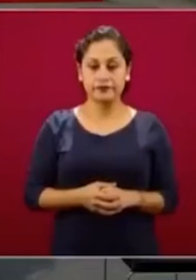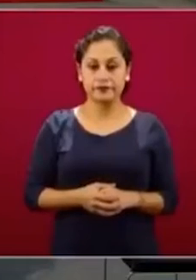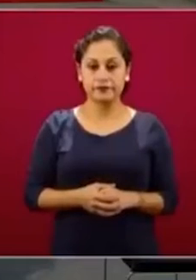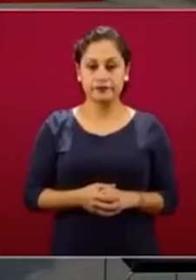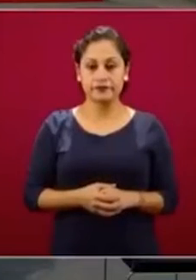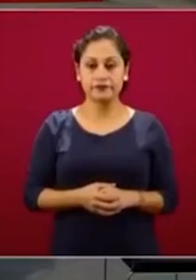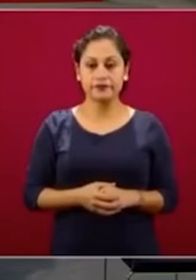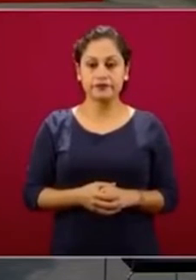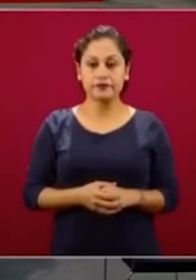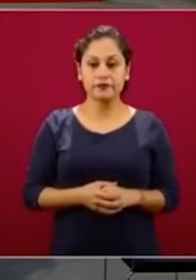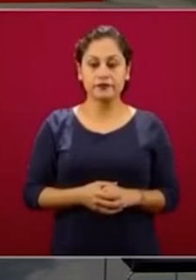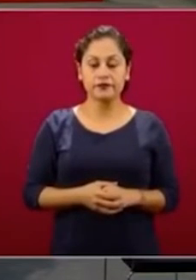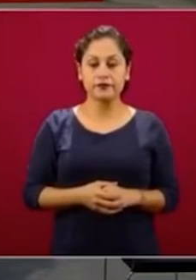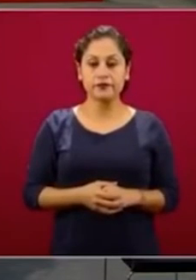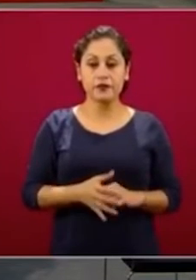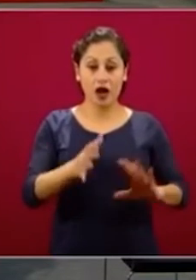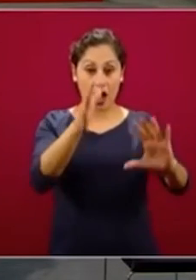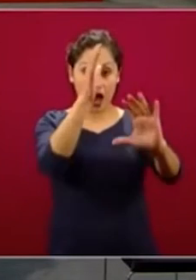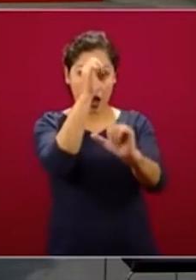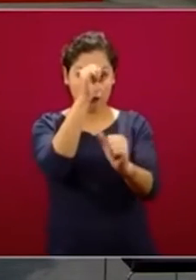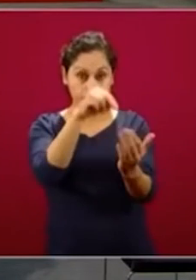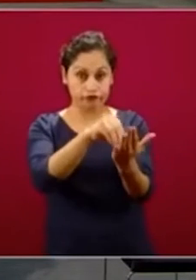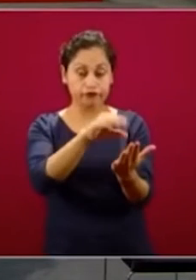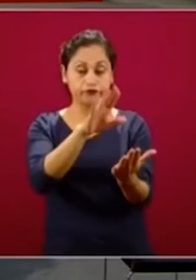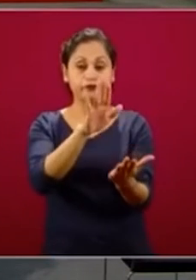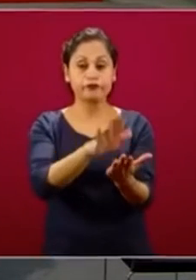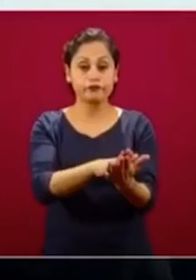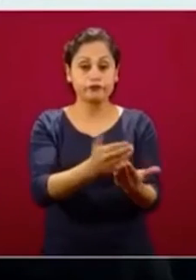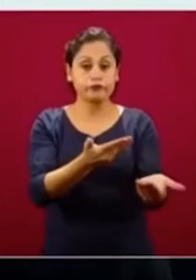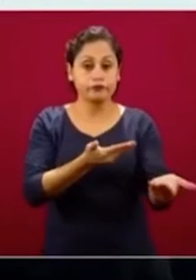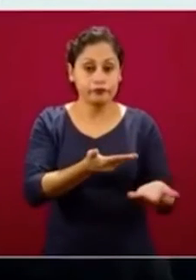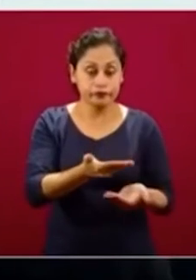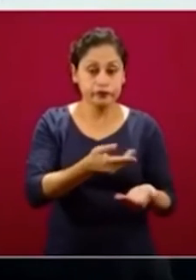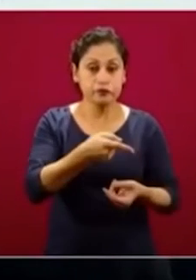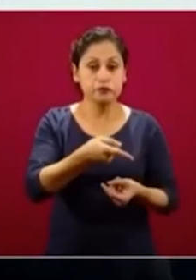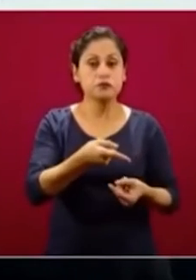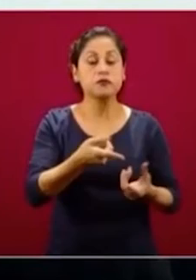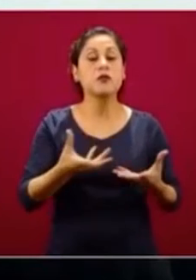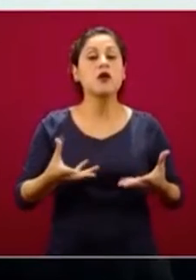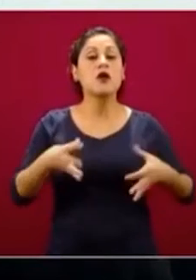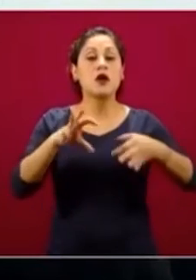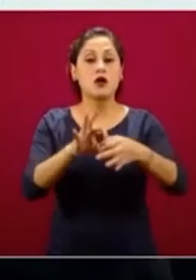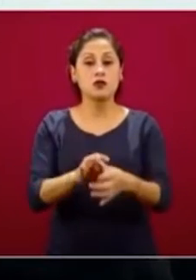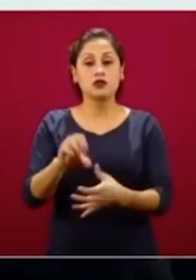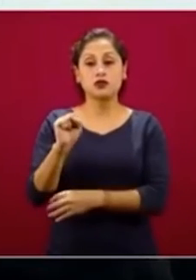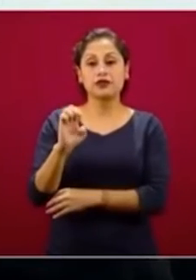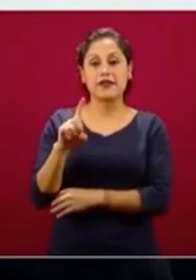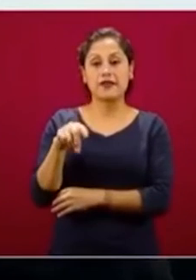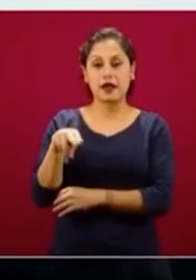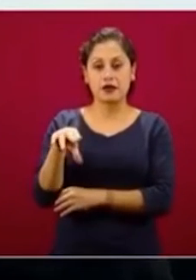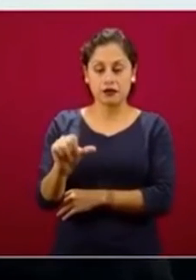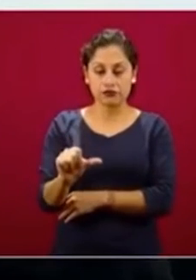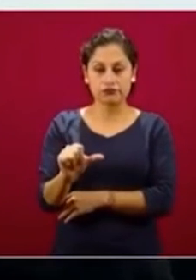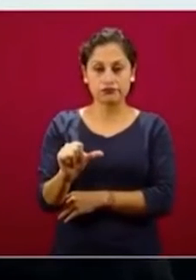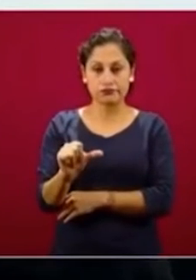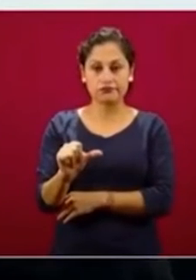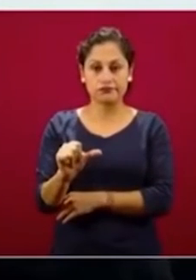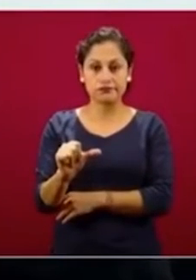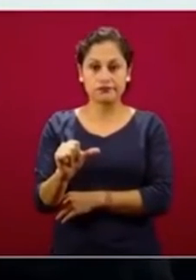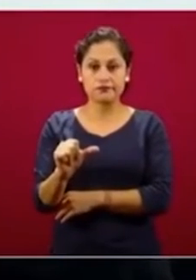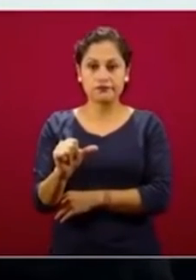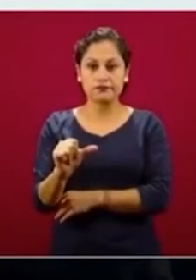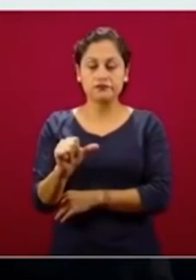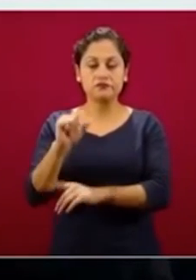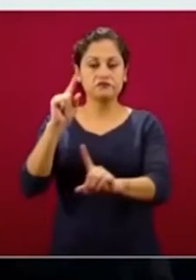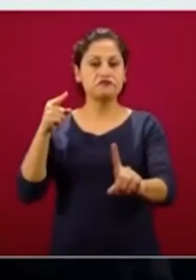En el convenio de colaboración que firmamos con la Secretaría de la Defensa Nacional, la meta